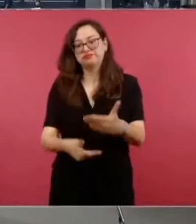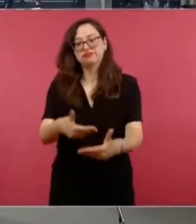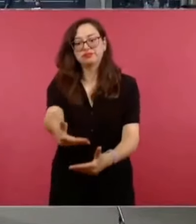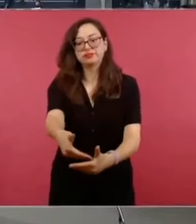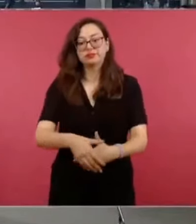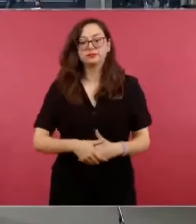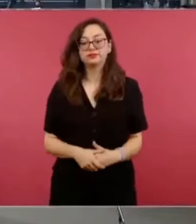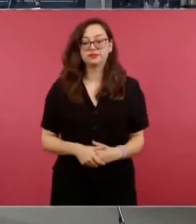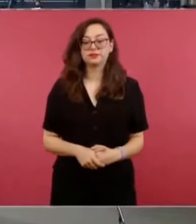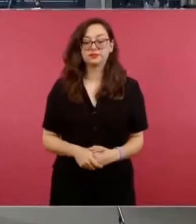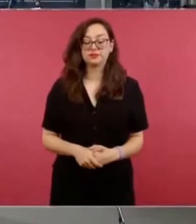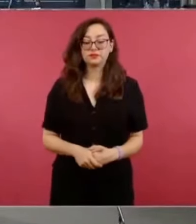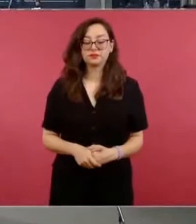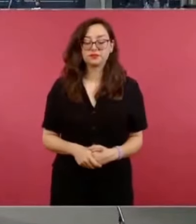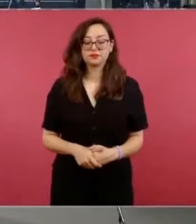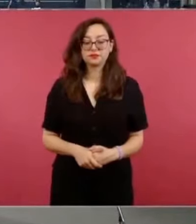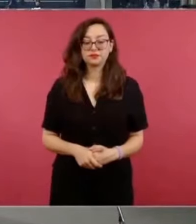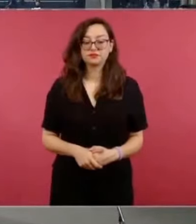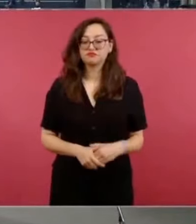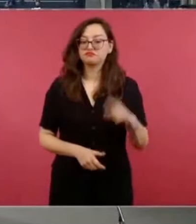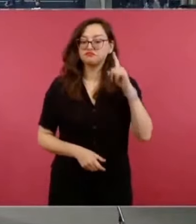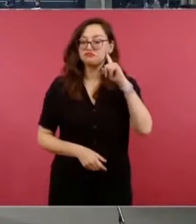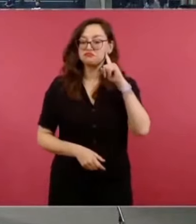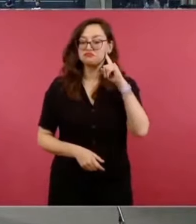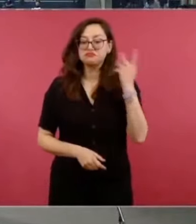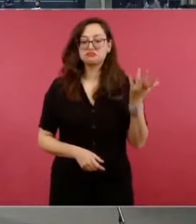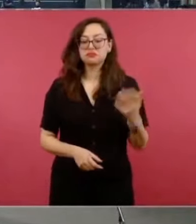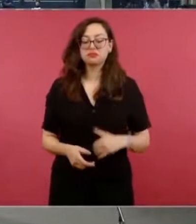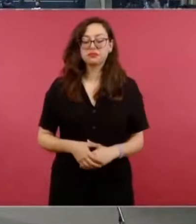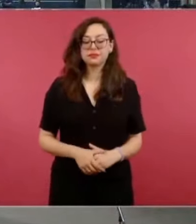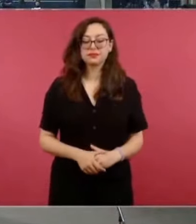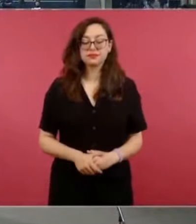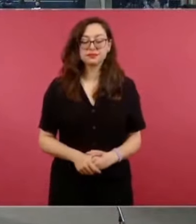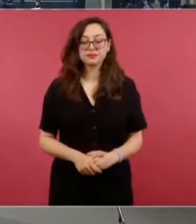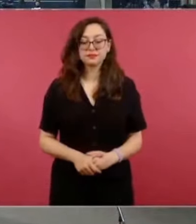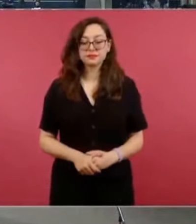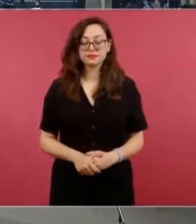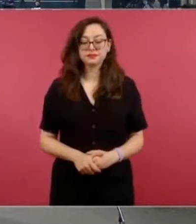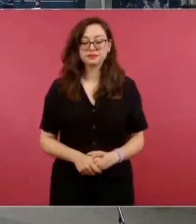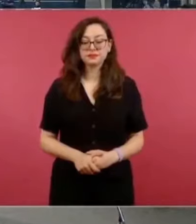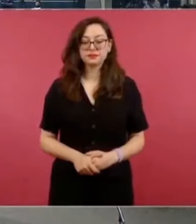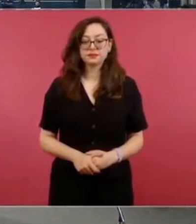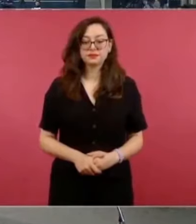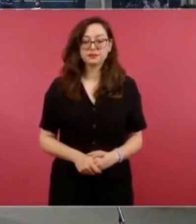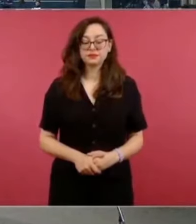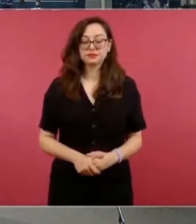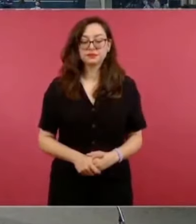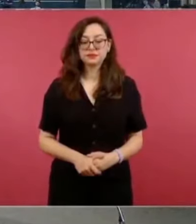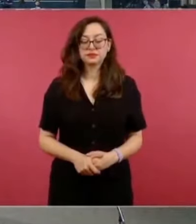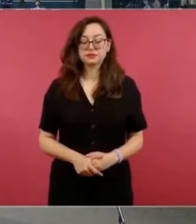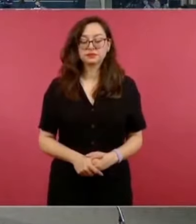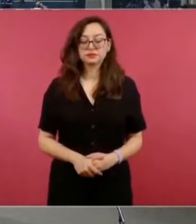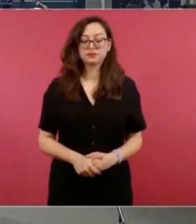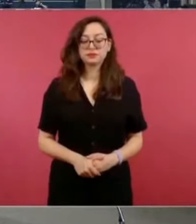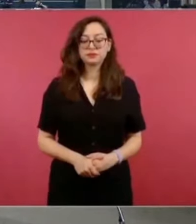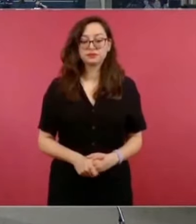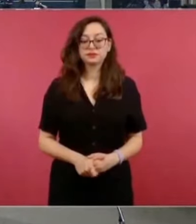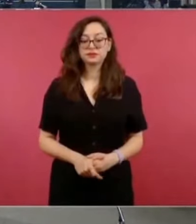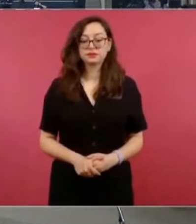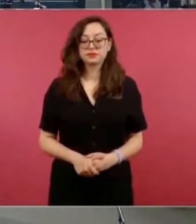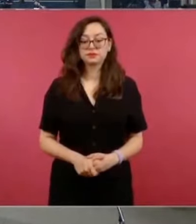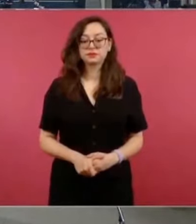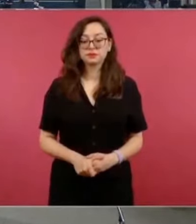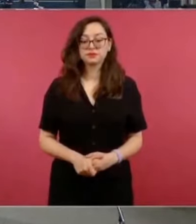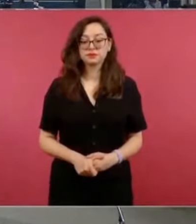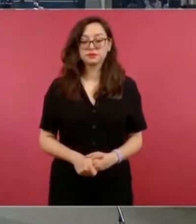entonces tenían que ver con el tema de la jubilación? Un encargado de recursos humanos, un mal recuerdo, y otro que también tenía